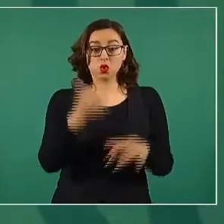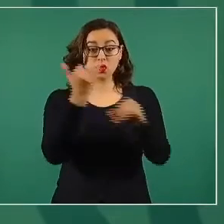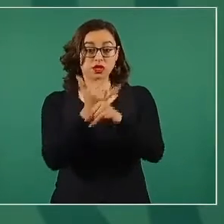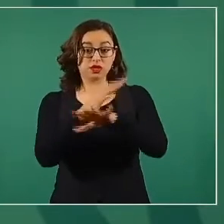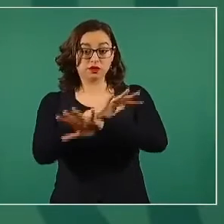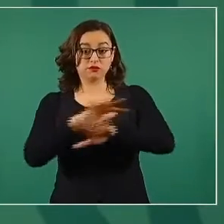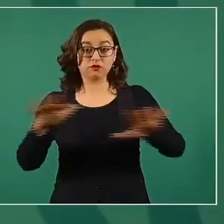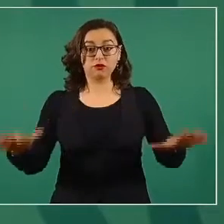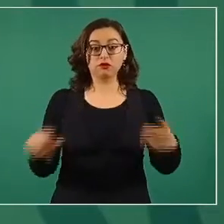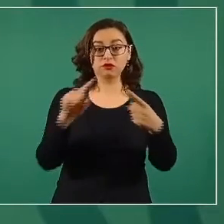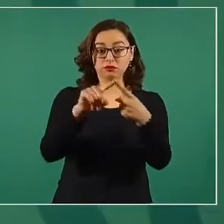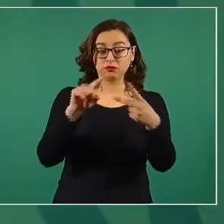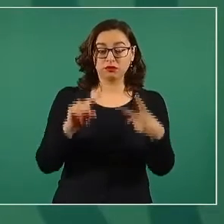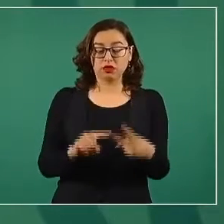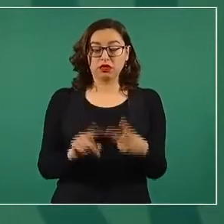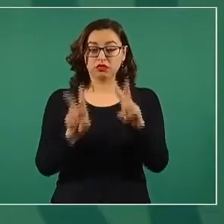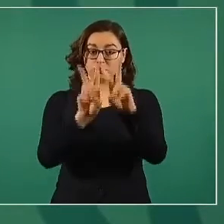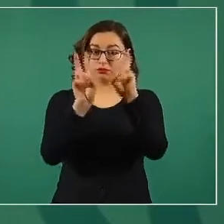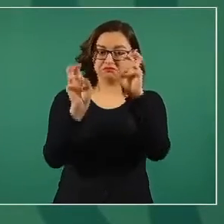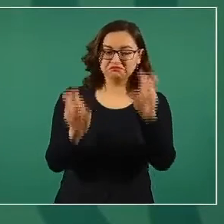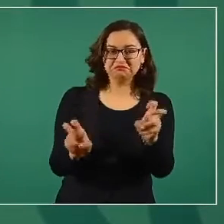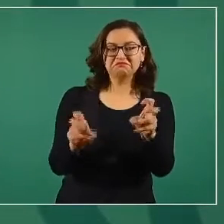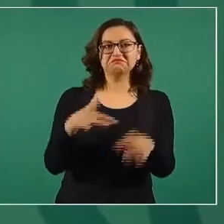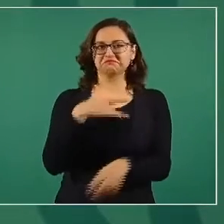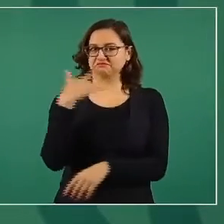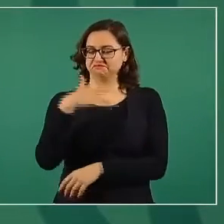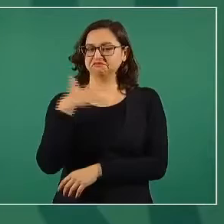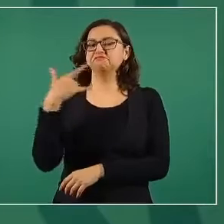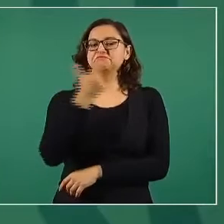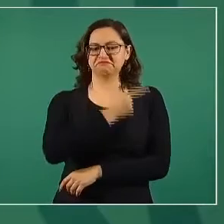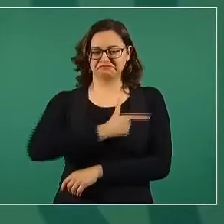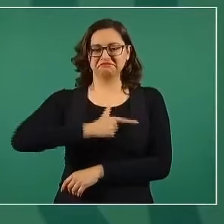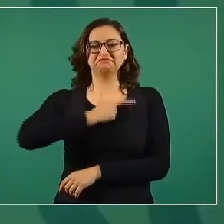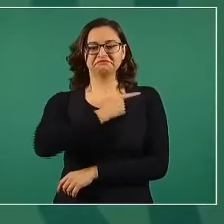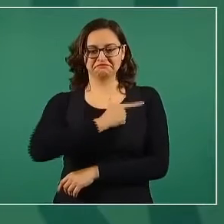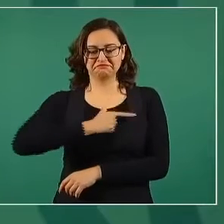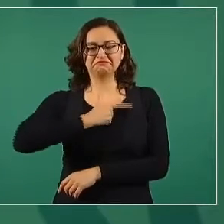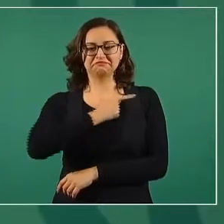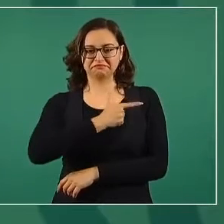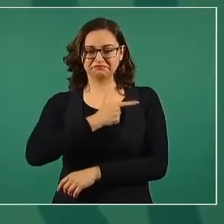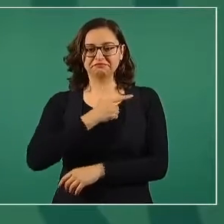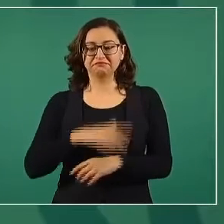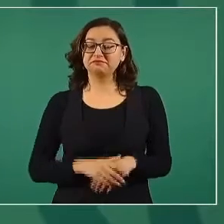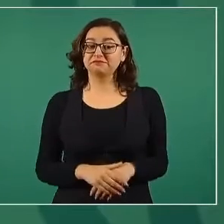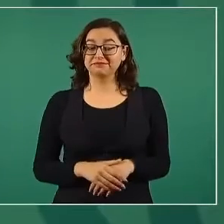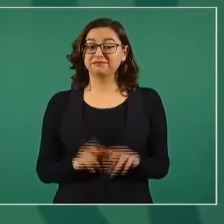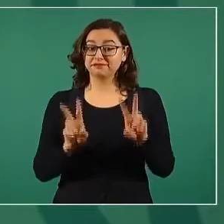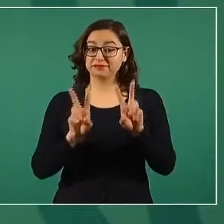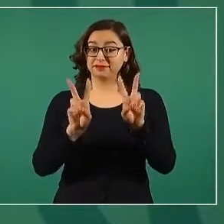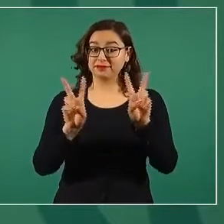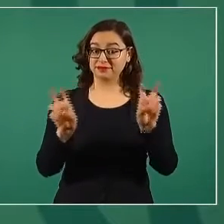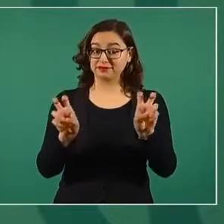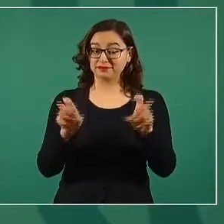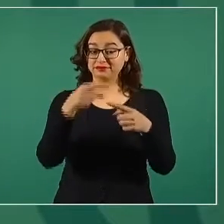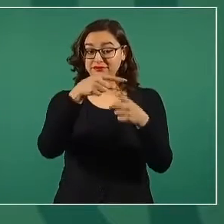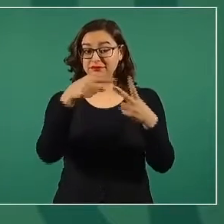asuntos de mucha importancia